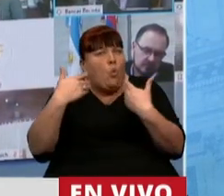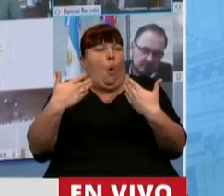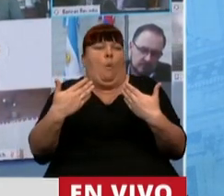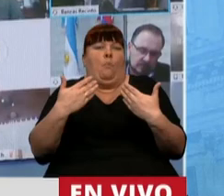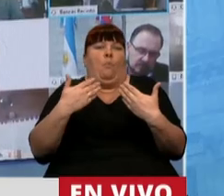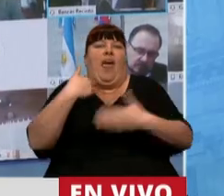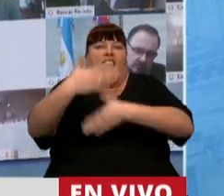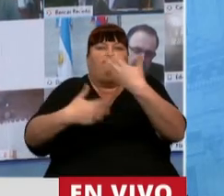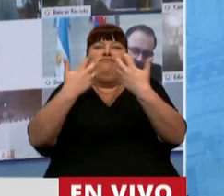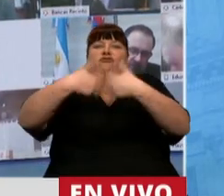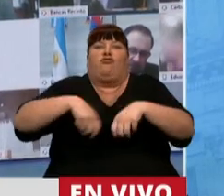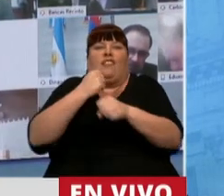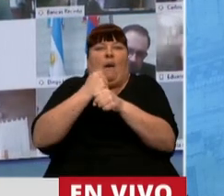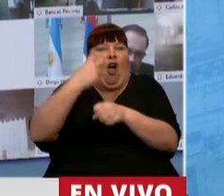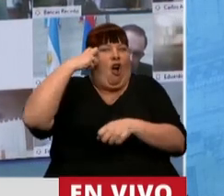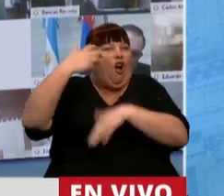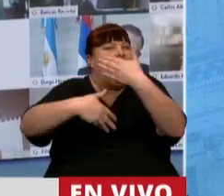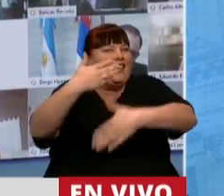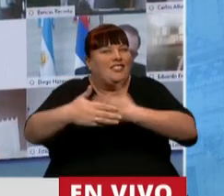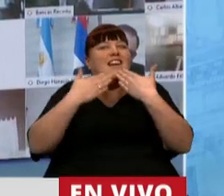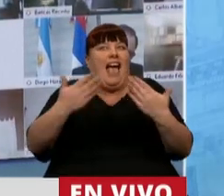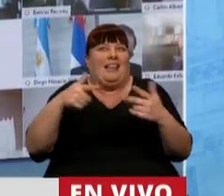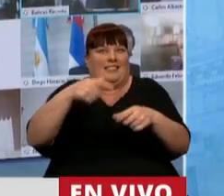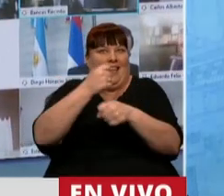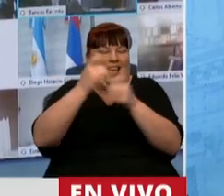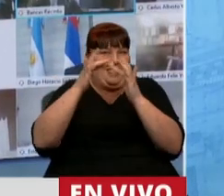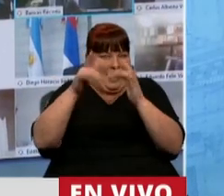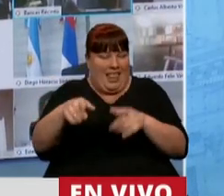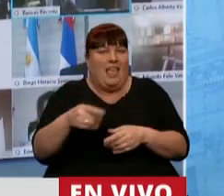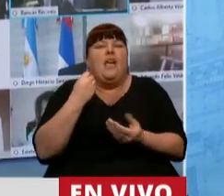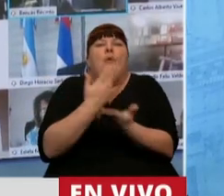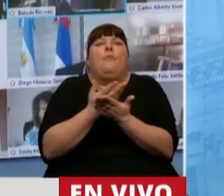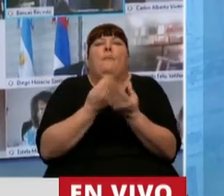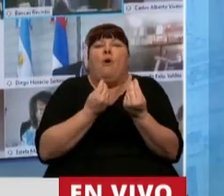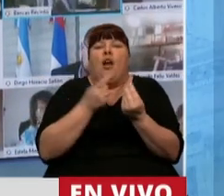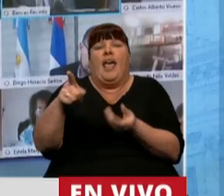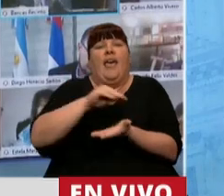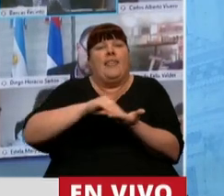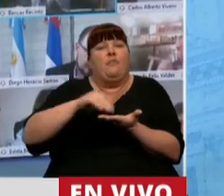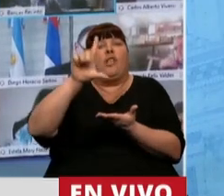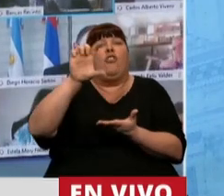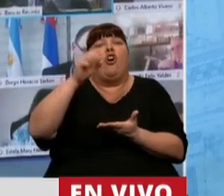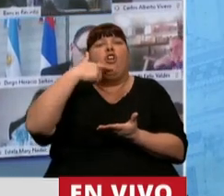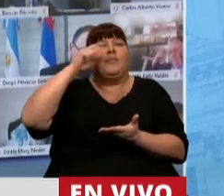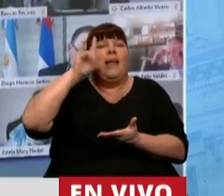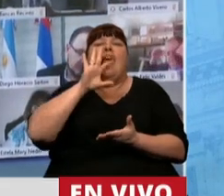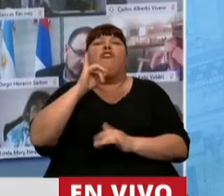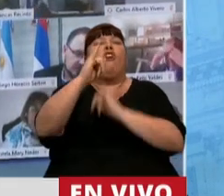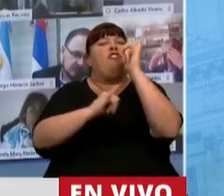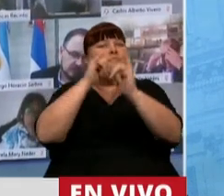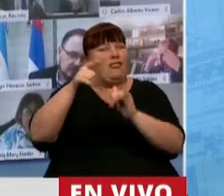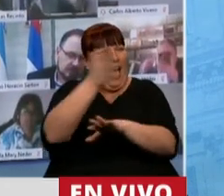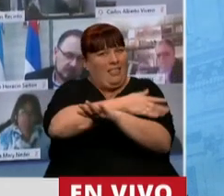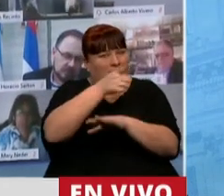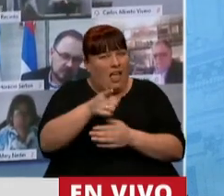permita el funcionamiento del Congreso, que es lo que propone la diputada Los Penatos en la información que nos